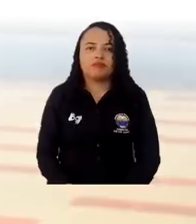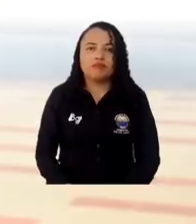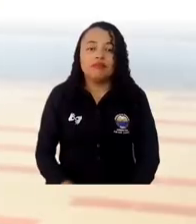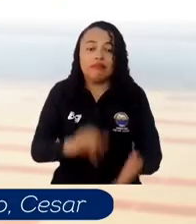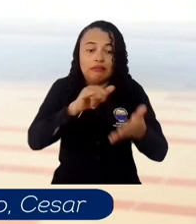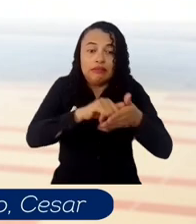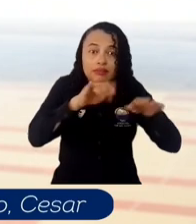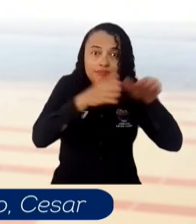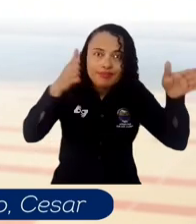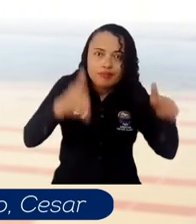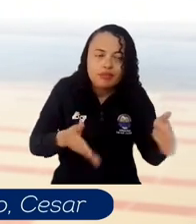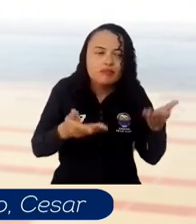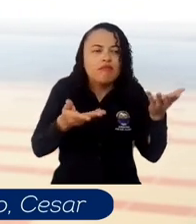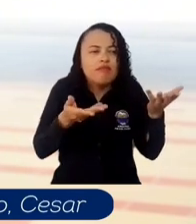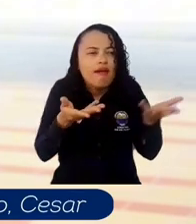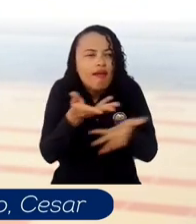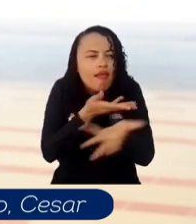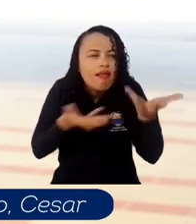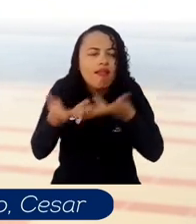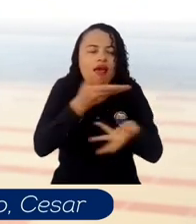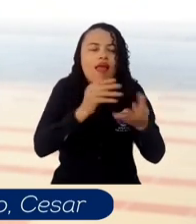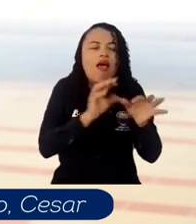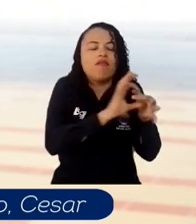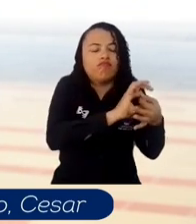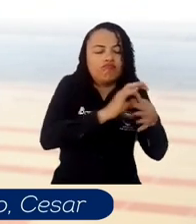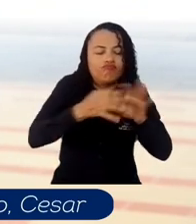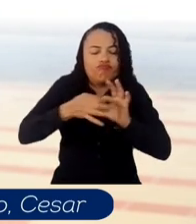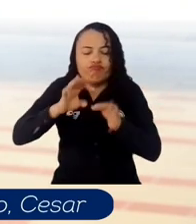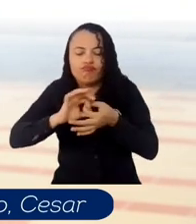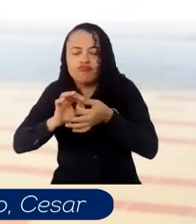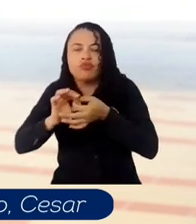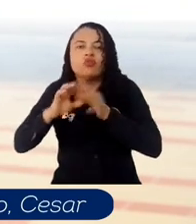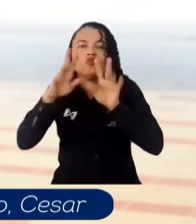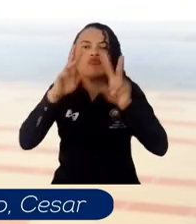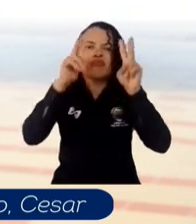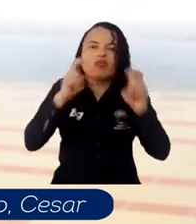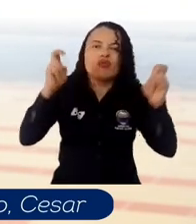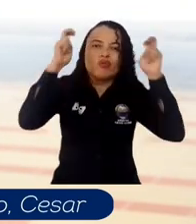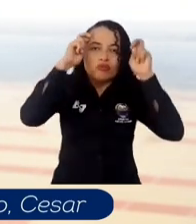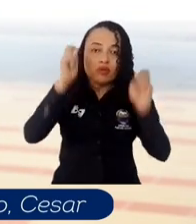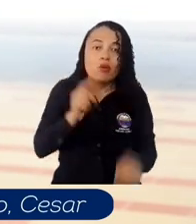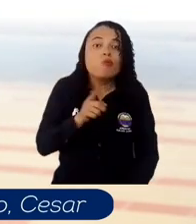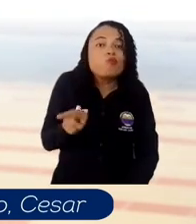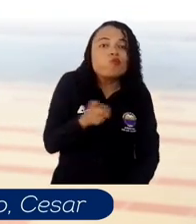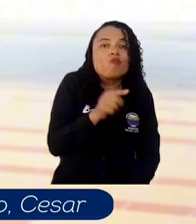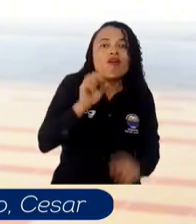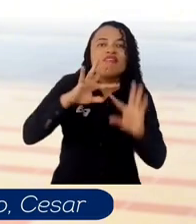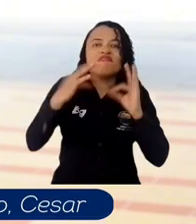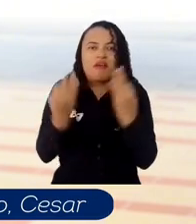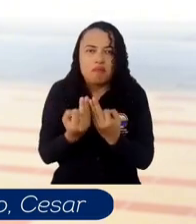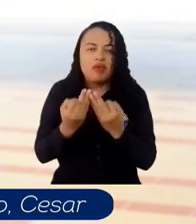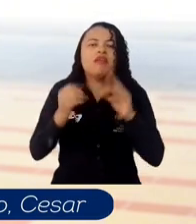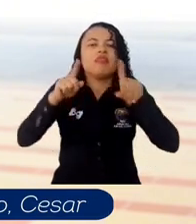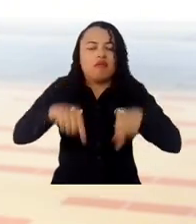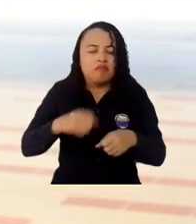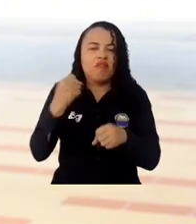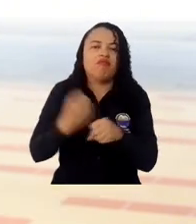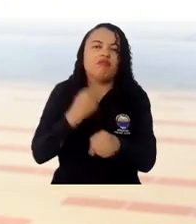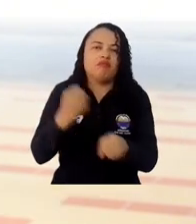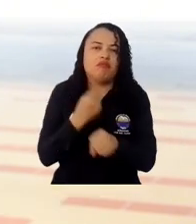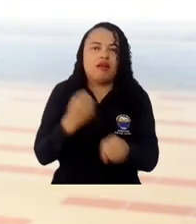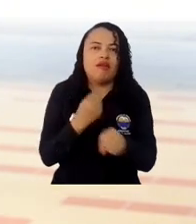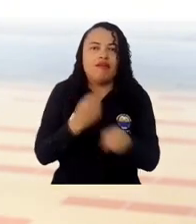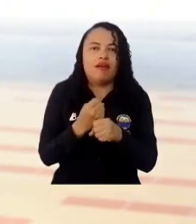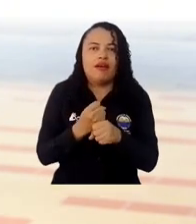permite cómo podemos de cierta manera encadenar un conocimiento donde la familia del minero puedan